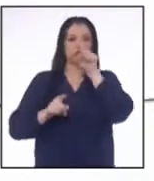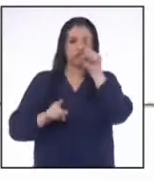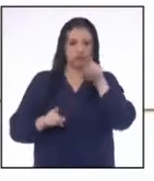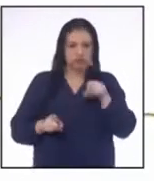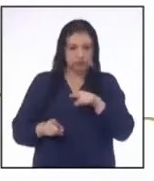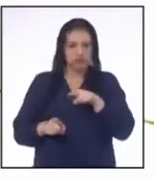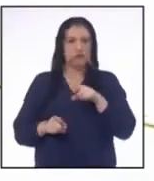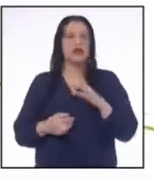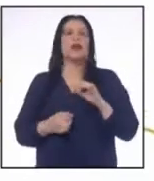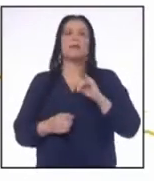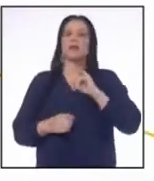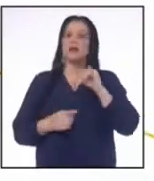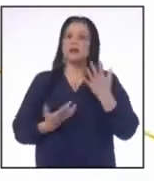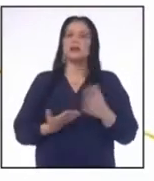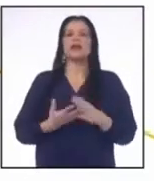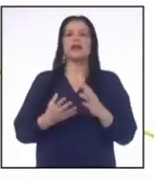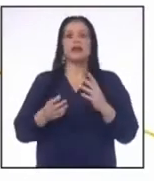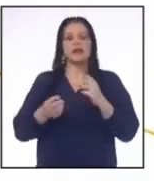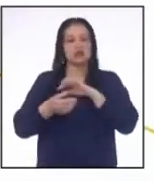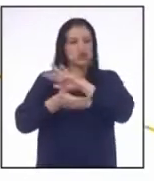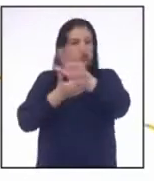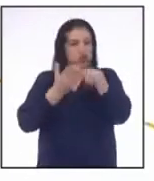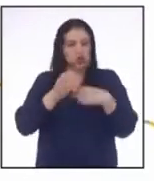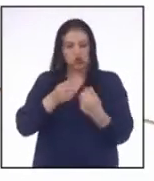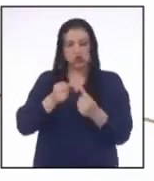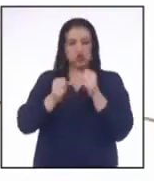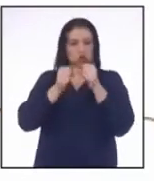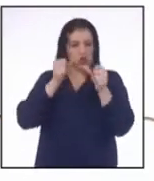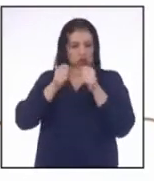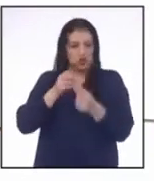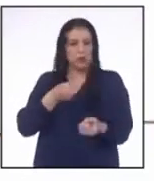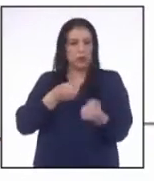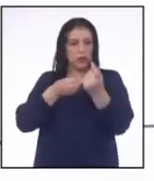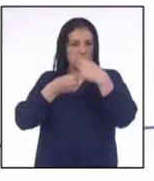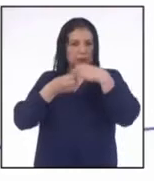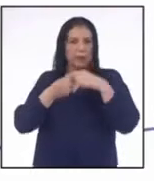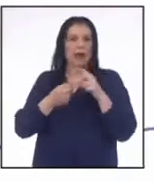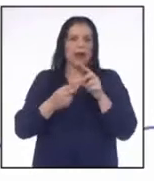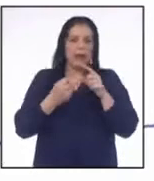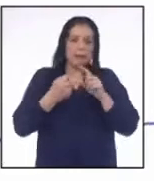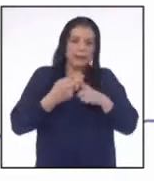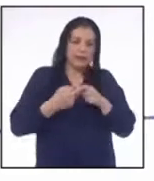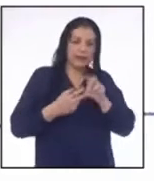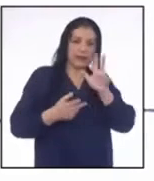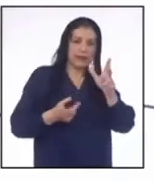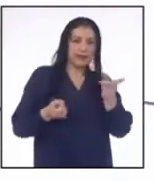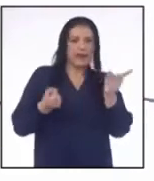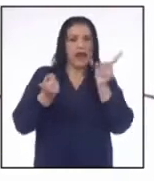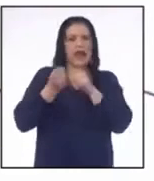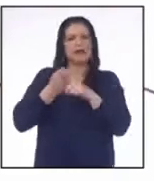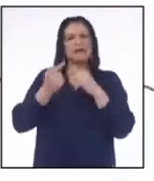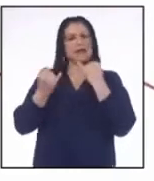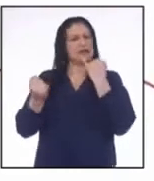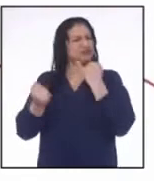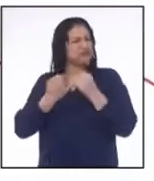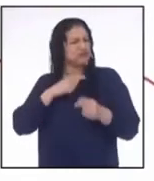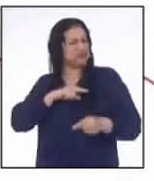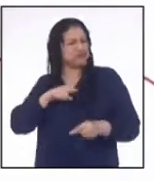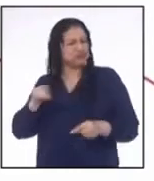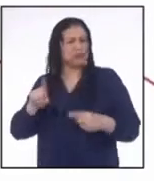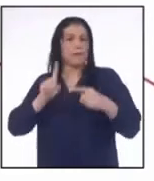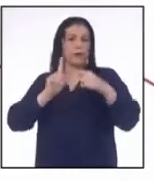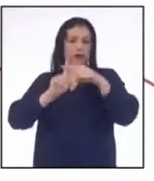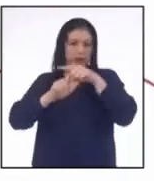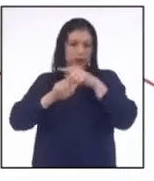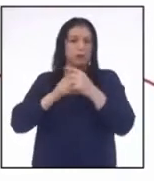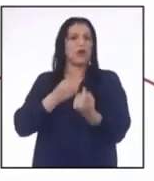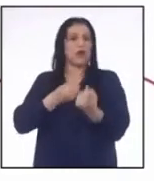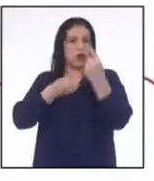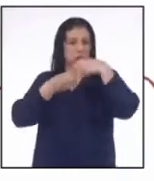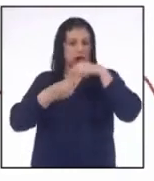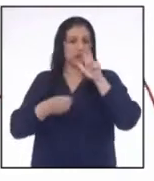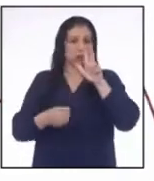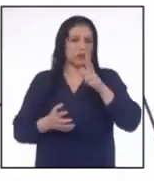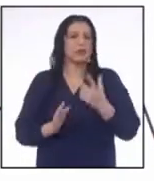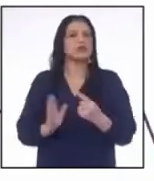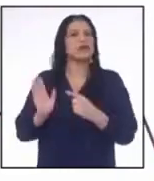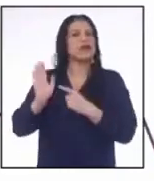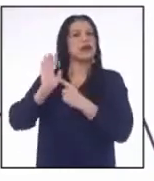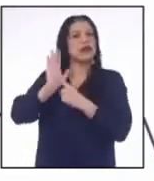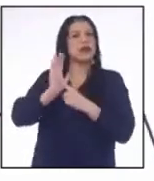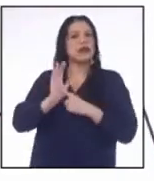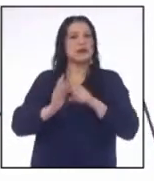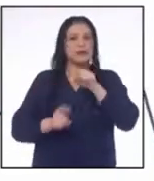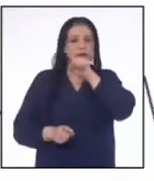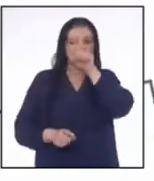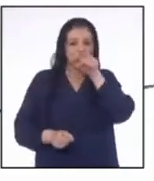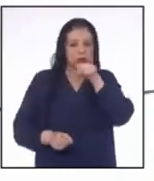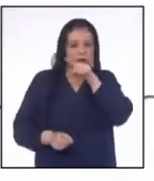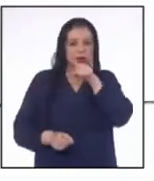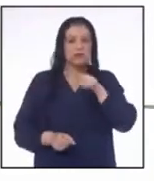cerrado por la izquierda Que agrupa a todos los números reales Desde el 3 hasta el infinito positivo Considerando al 3 En la gráfica se registra